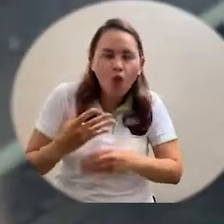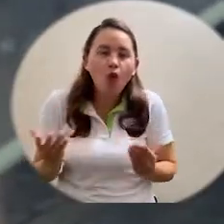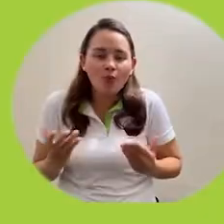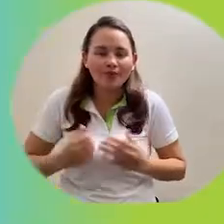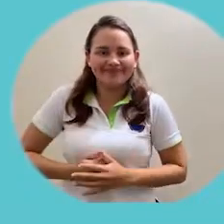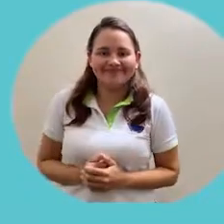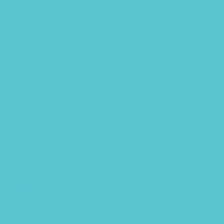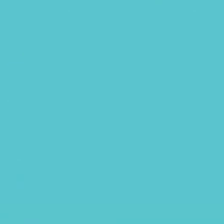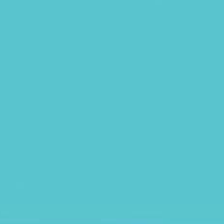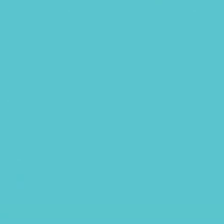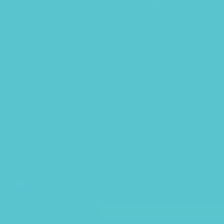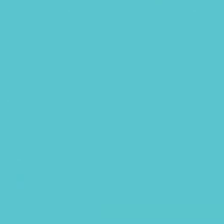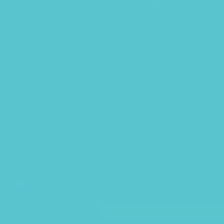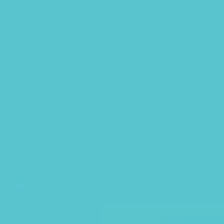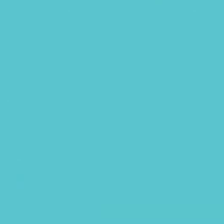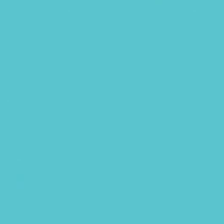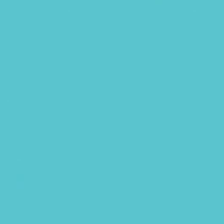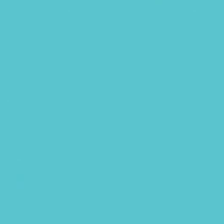del virus.